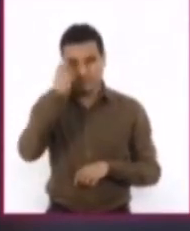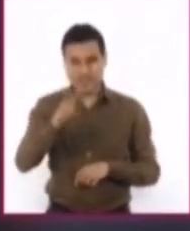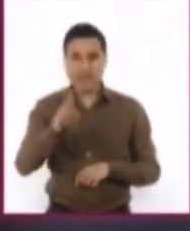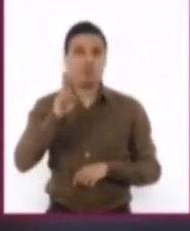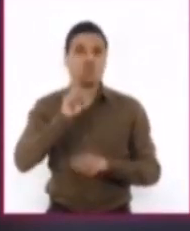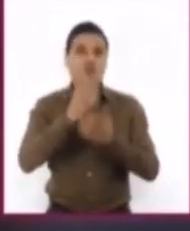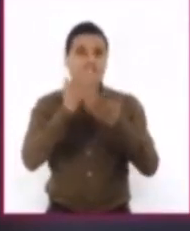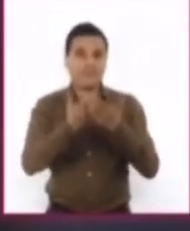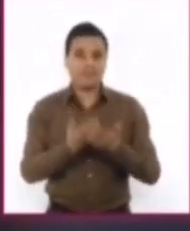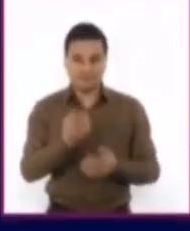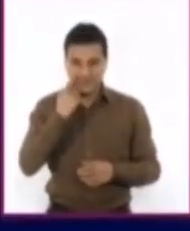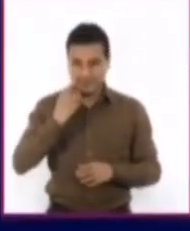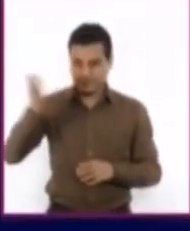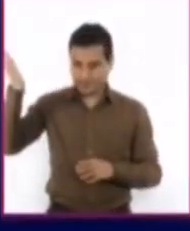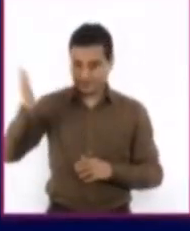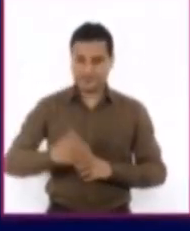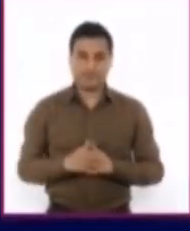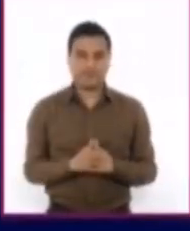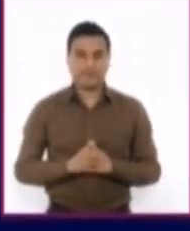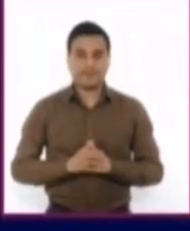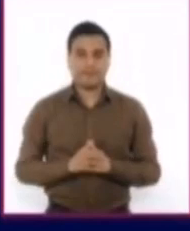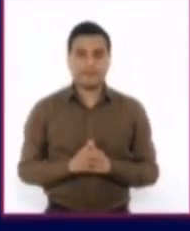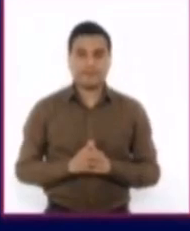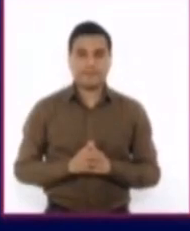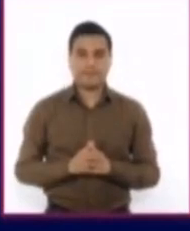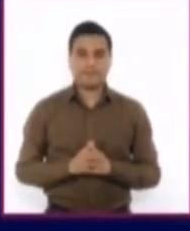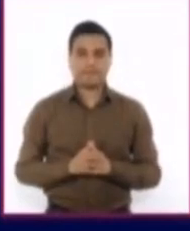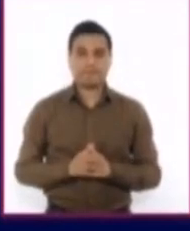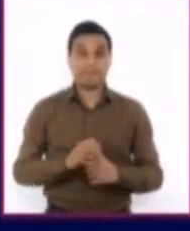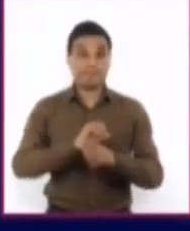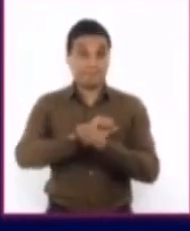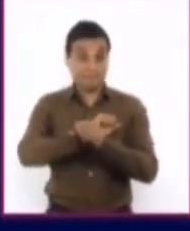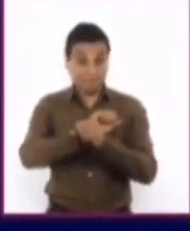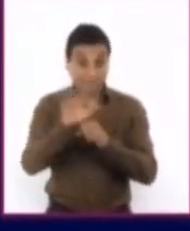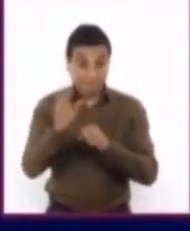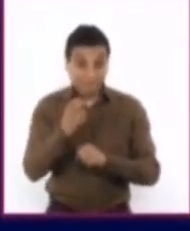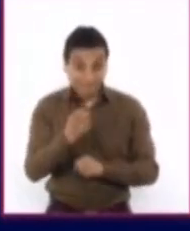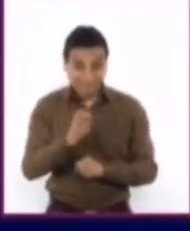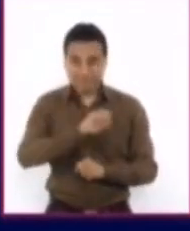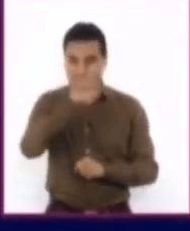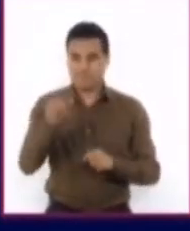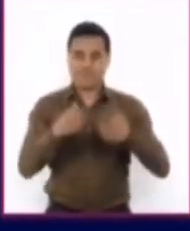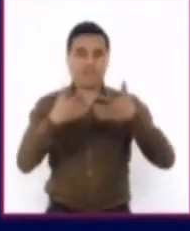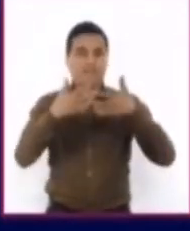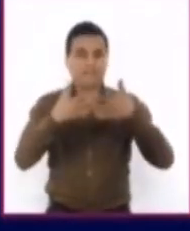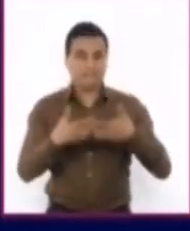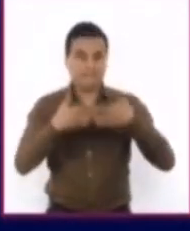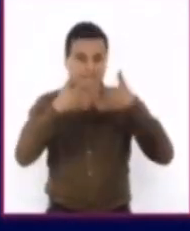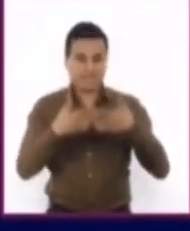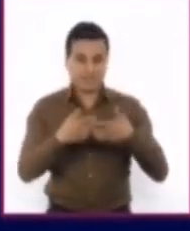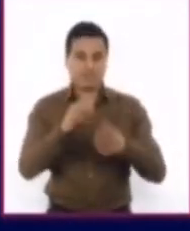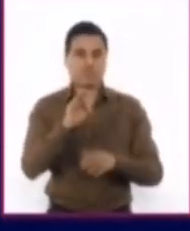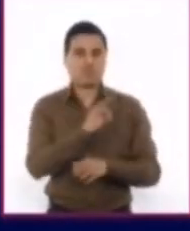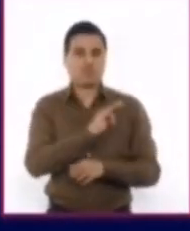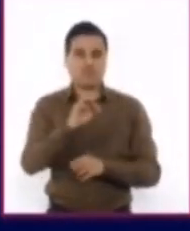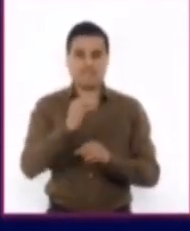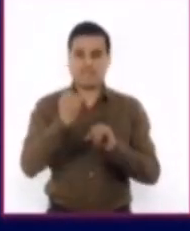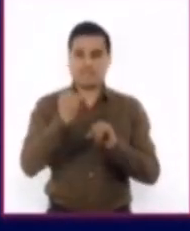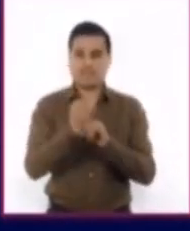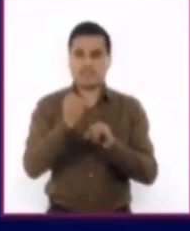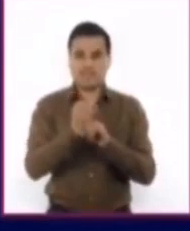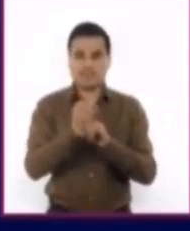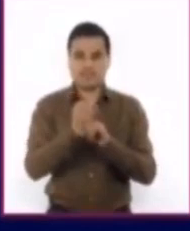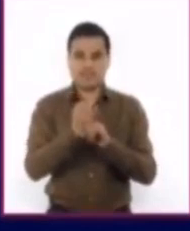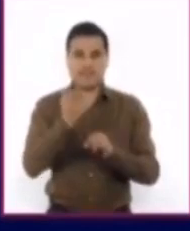parece muy bien, maestra. La pandemia le ha dado argumentos a las empresas de pagos digitales para acelerar su presencia